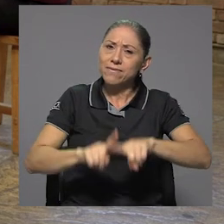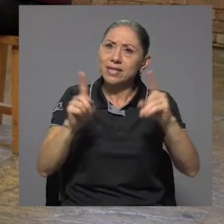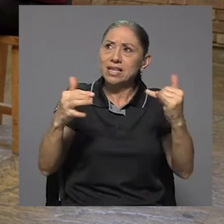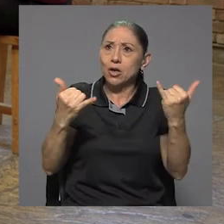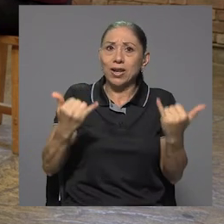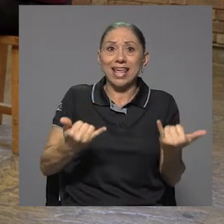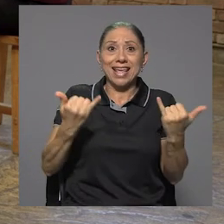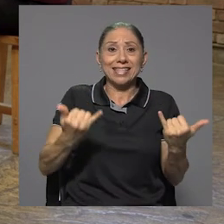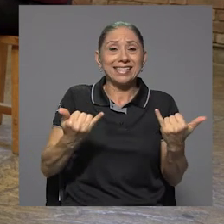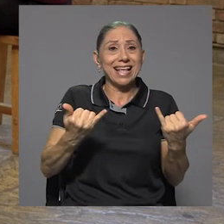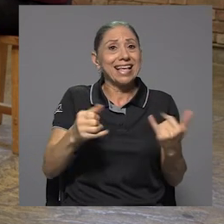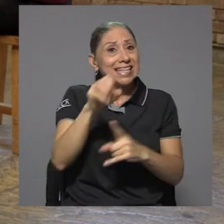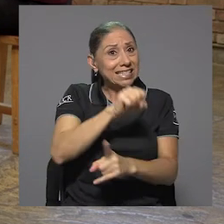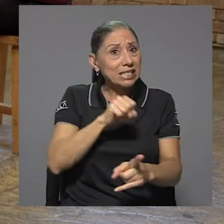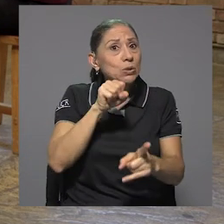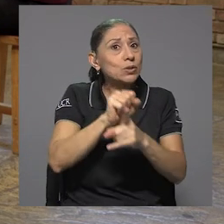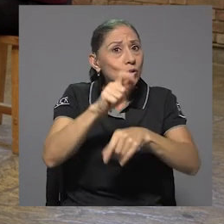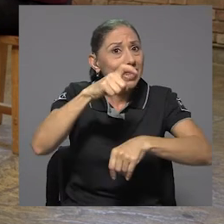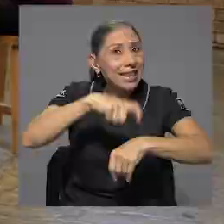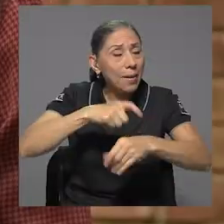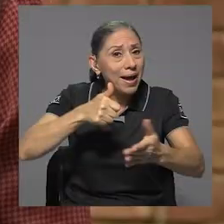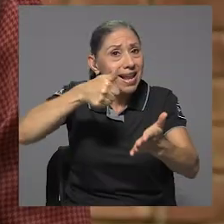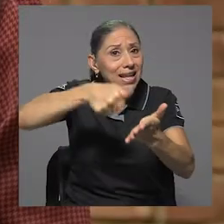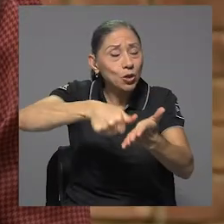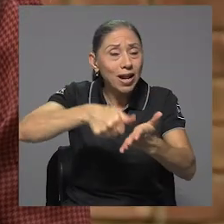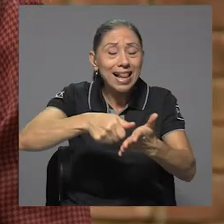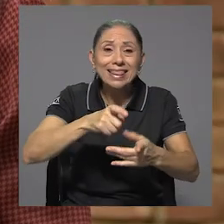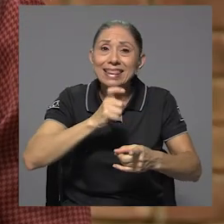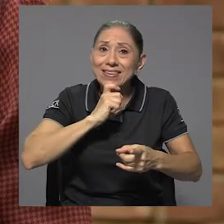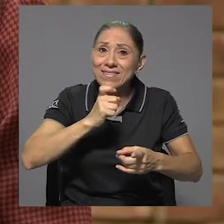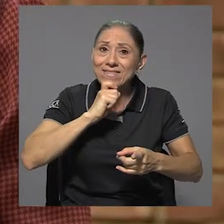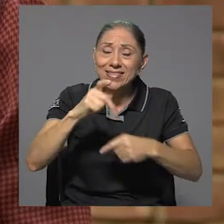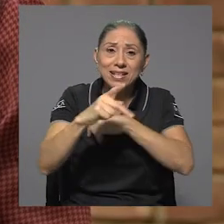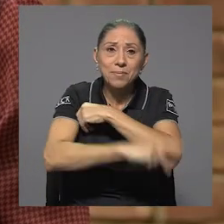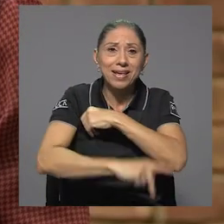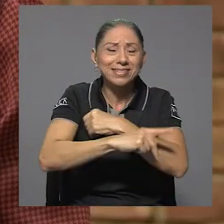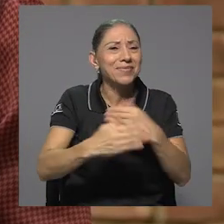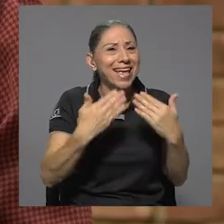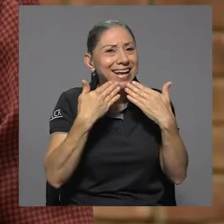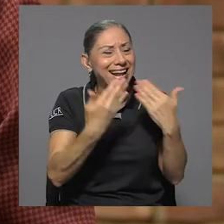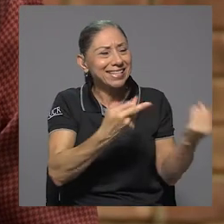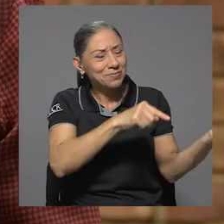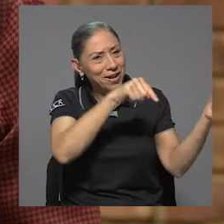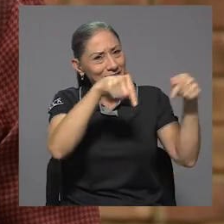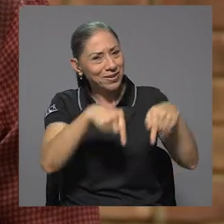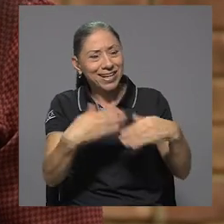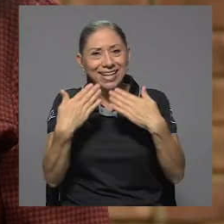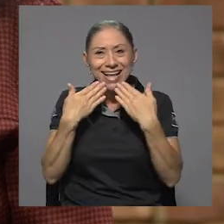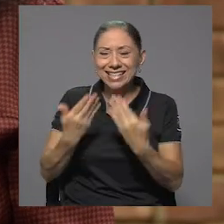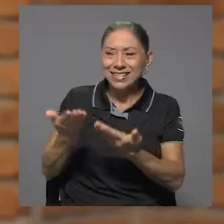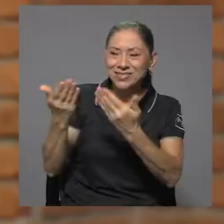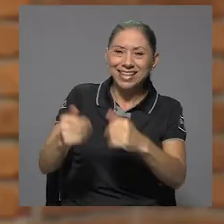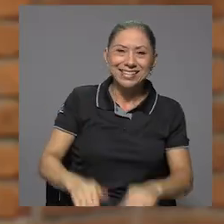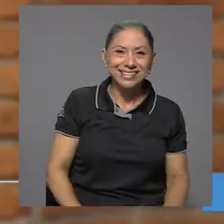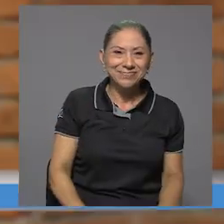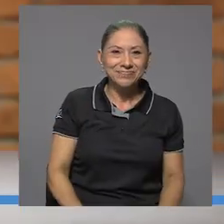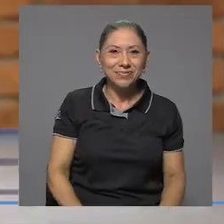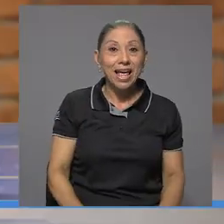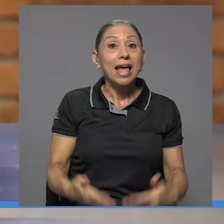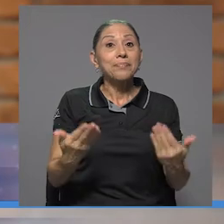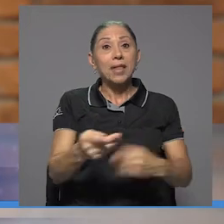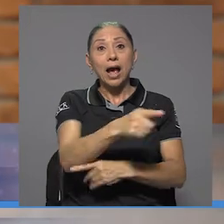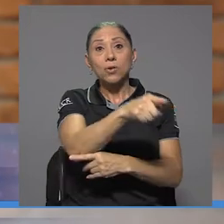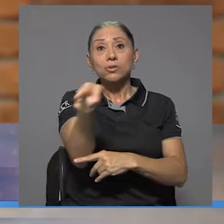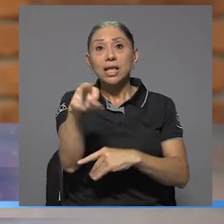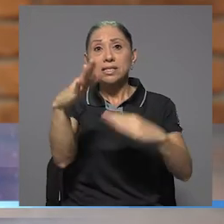compleja etapa electoral en la que está el país. Muchísimas gracias por habernos acompañado, de verdad. Gracias a ustedes. Muy bien, ustedes